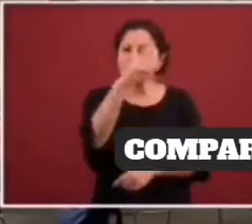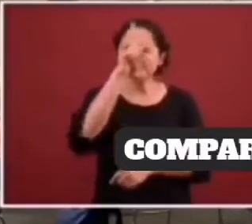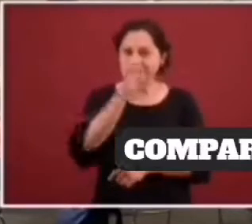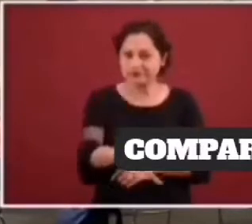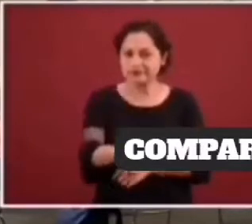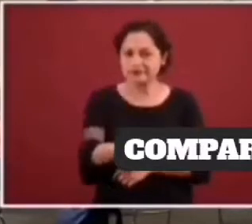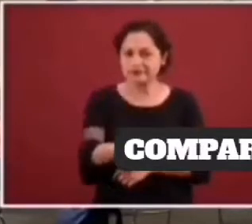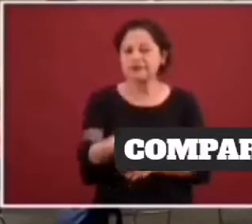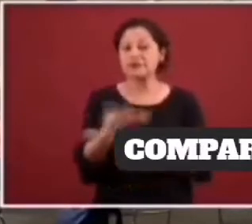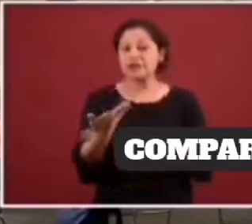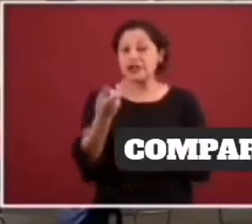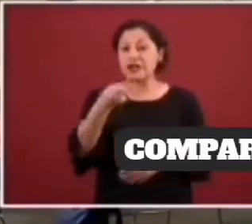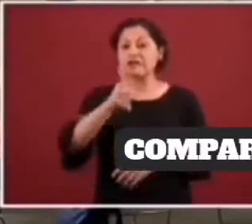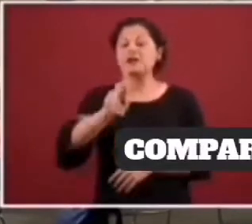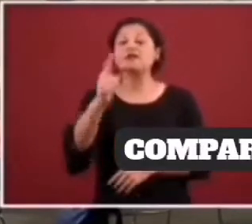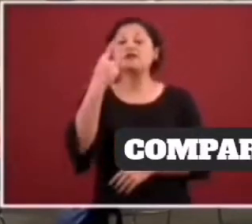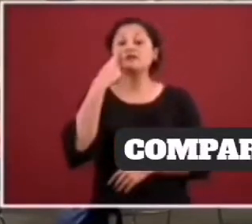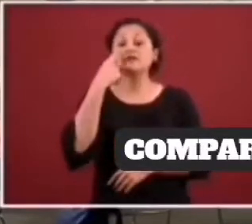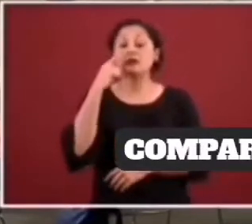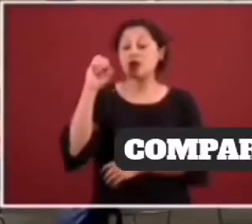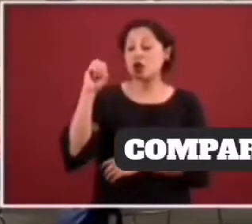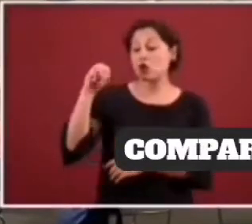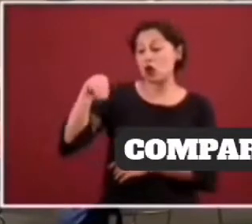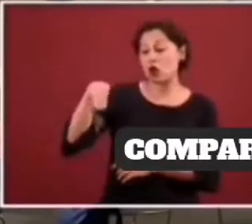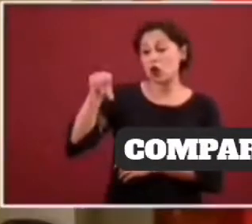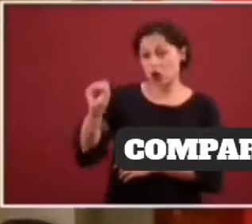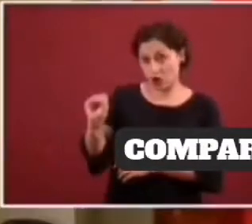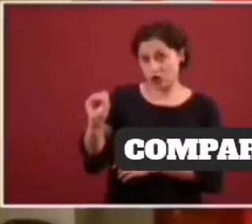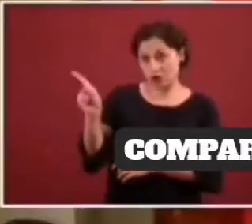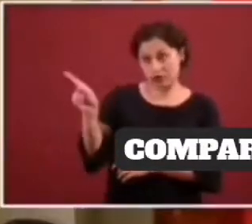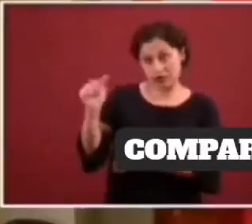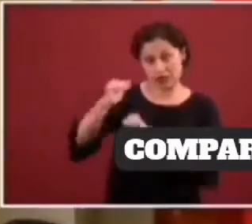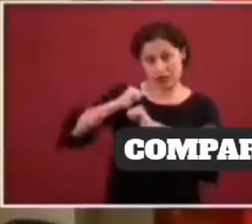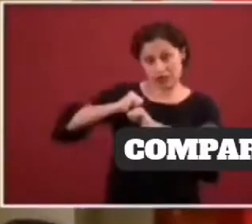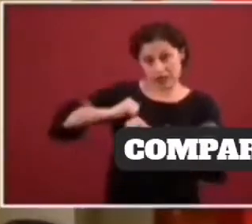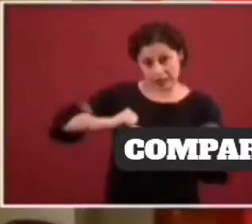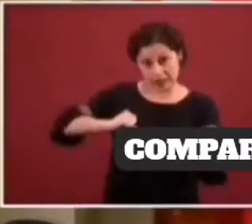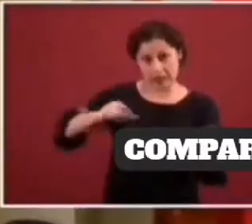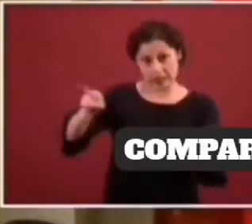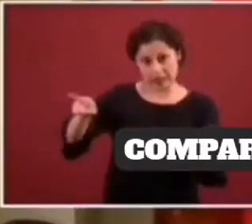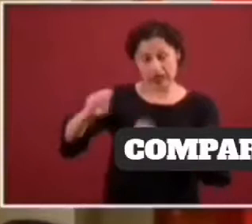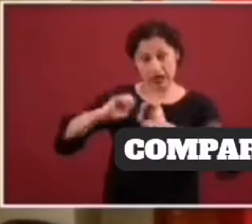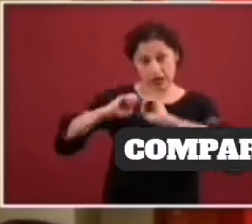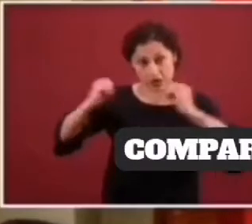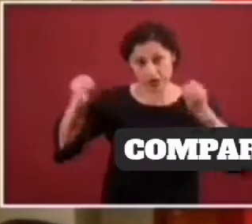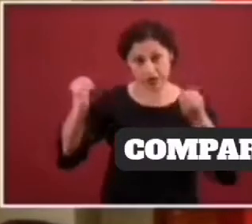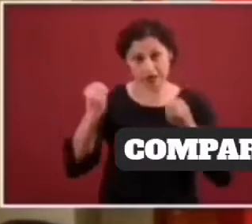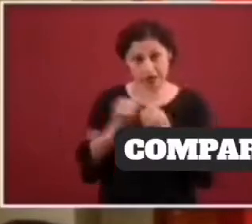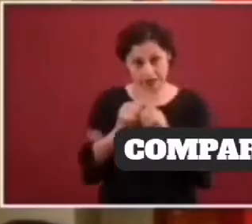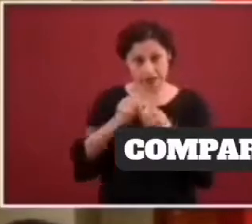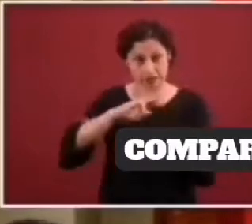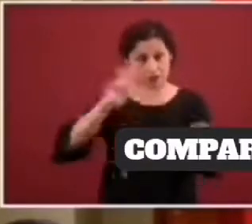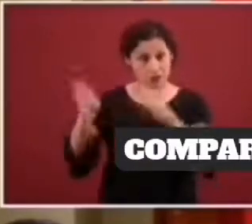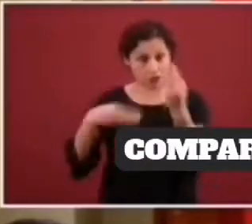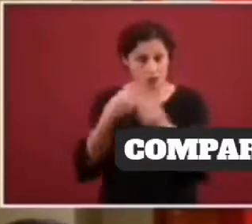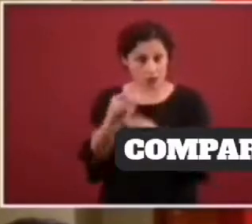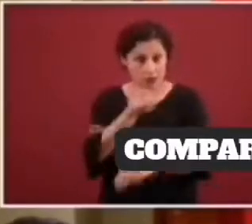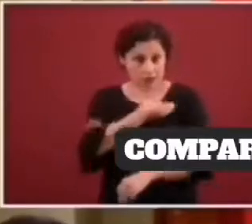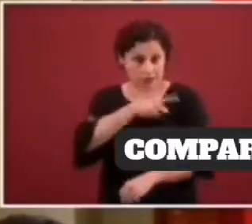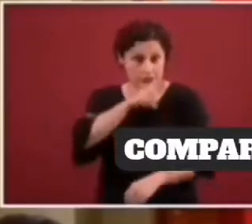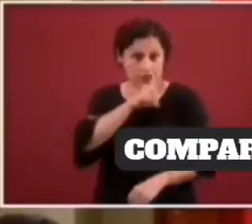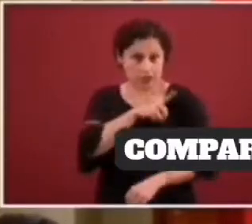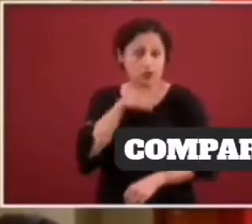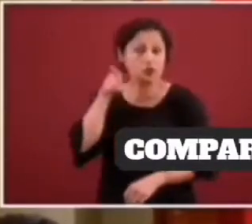la Organización Mundial de la Salud, que es la organización pues que dicta los